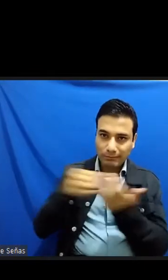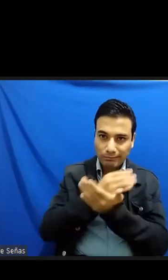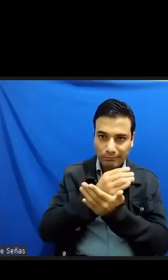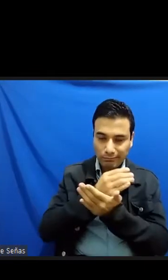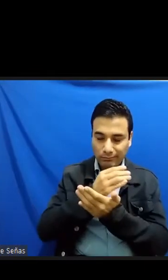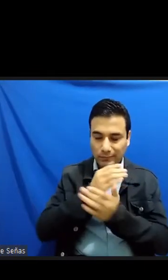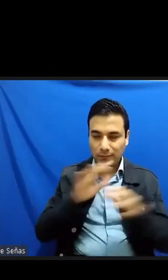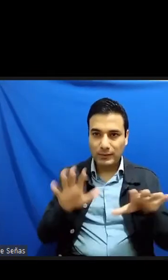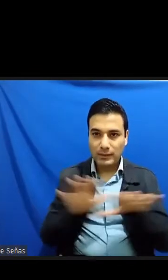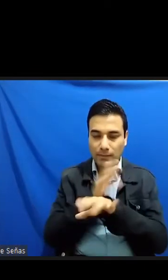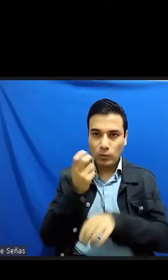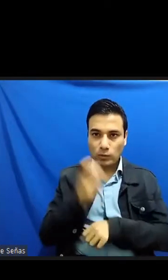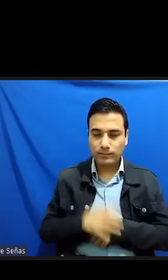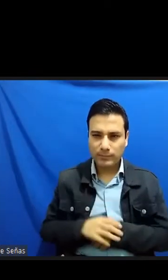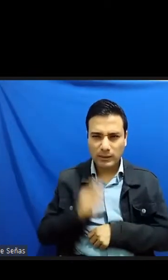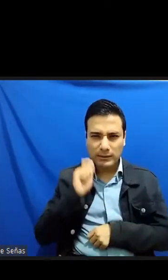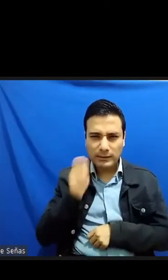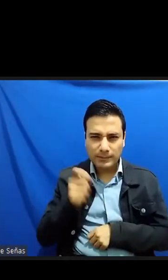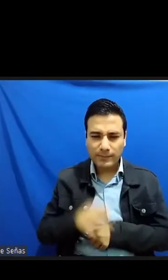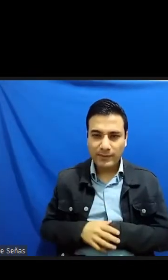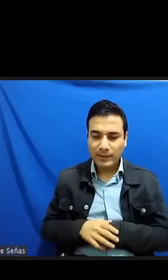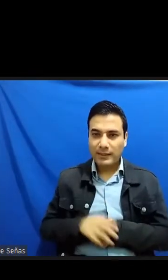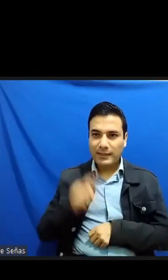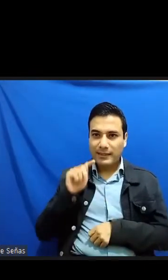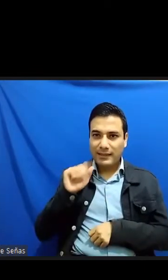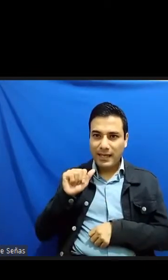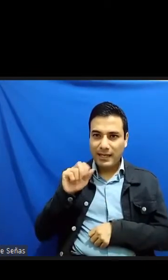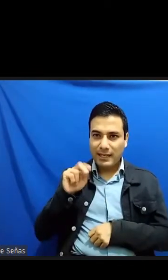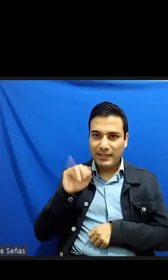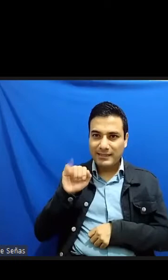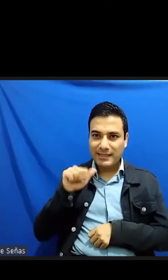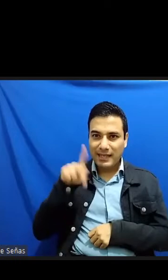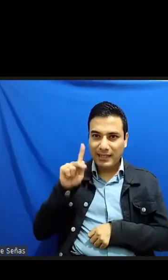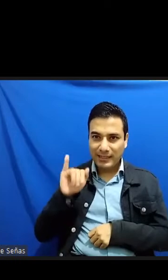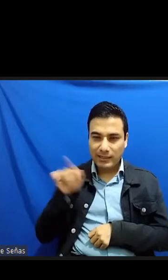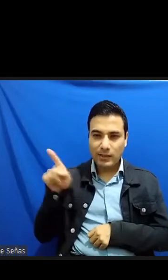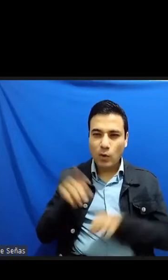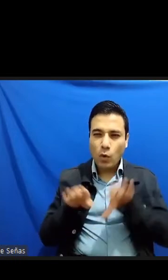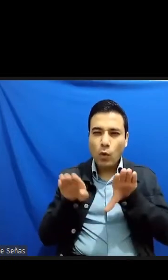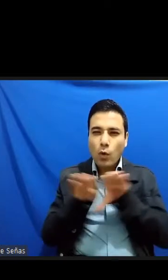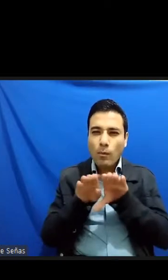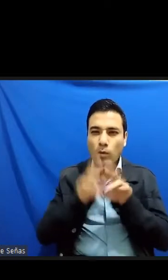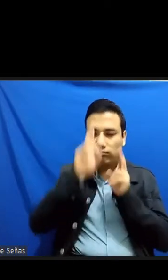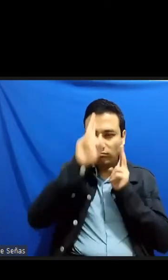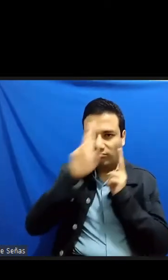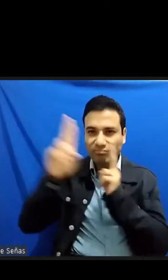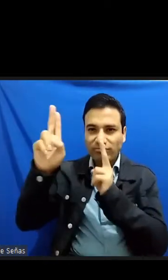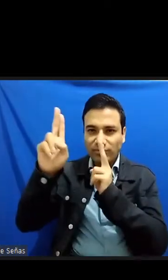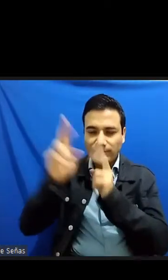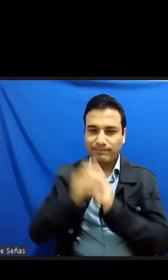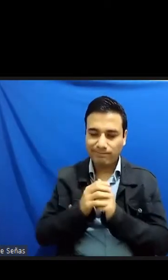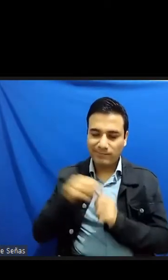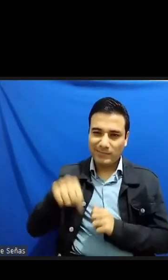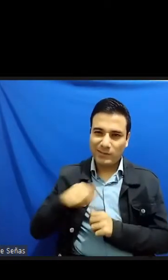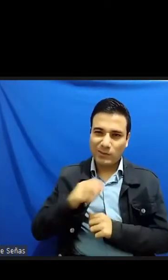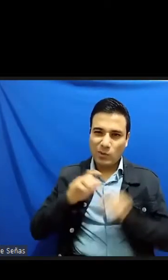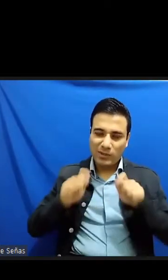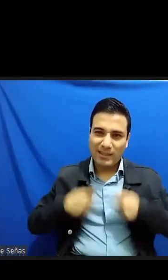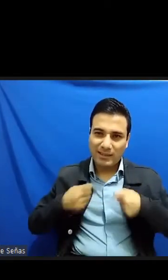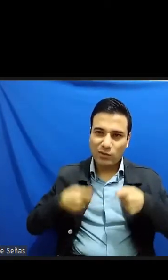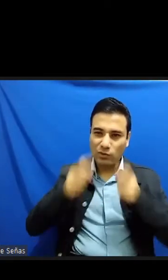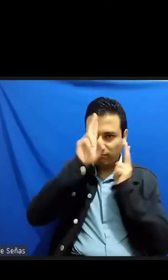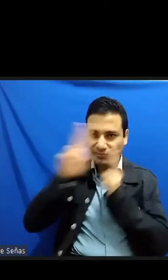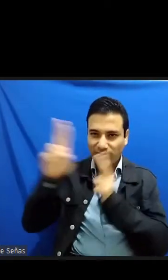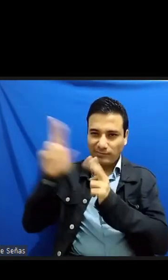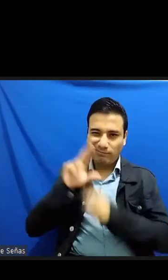palabras Tanizaki llevaba a cabo un falso homenaje a su tradición 13